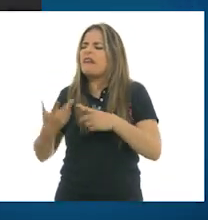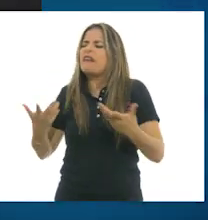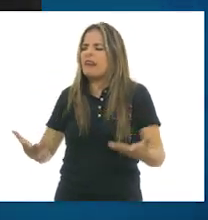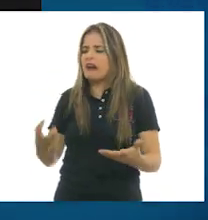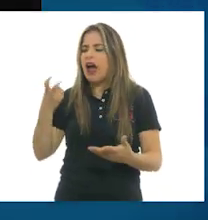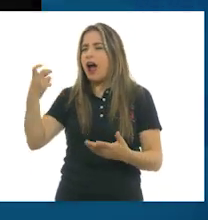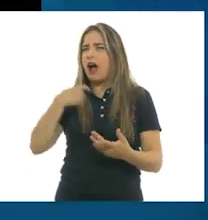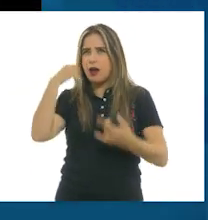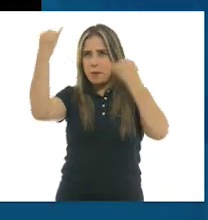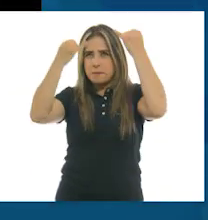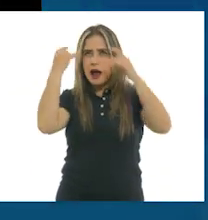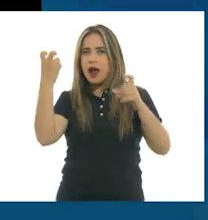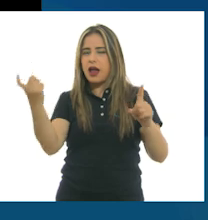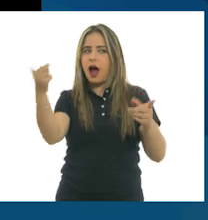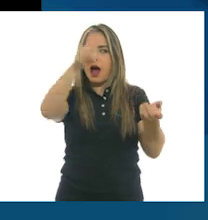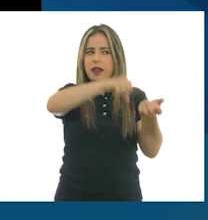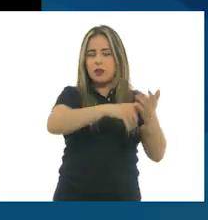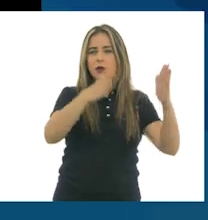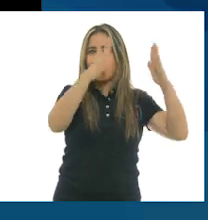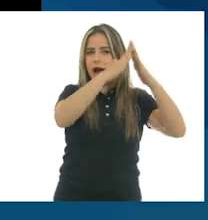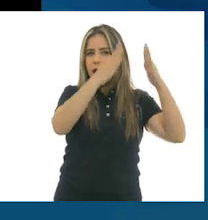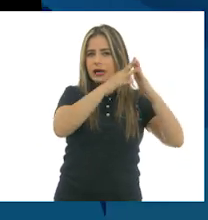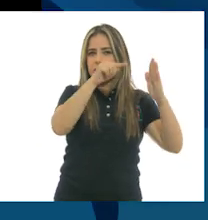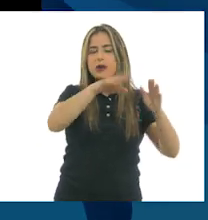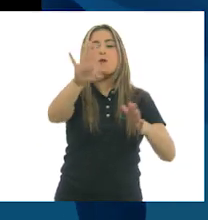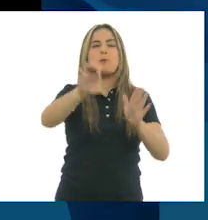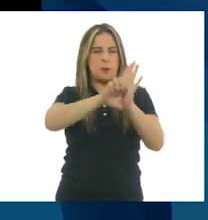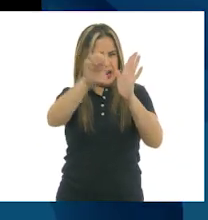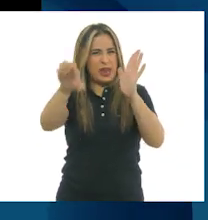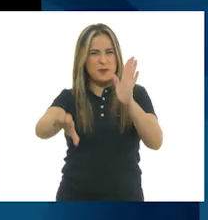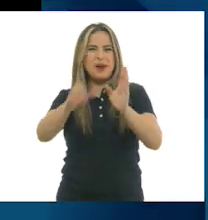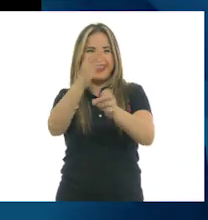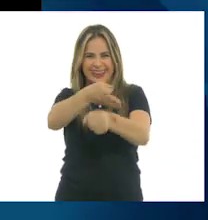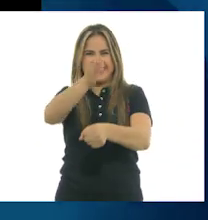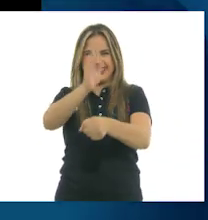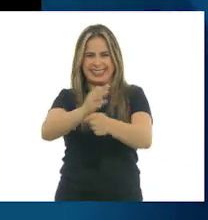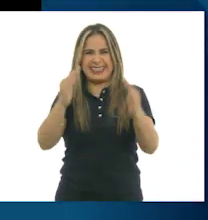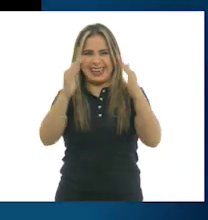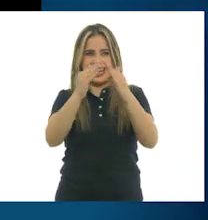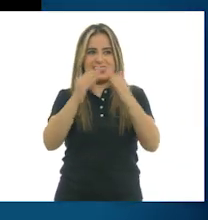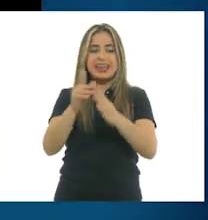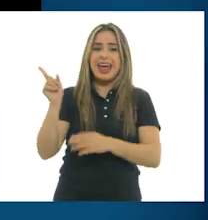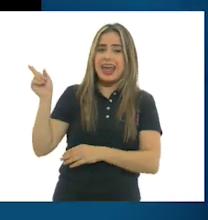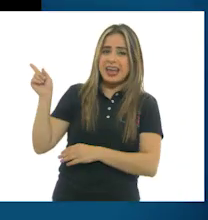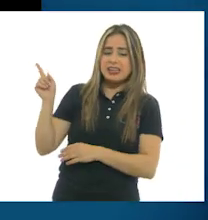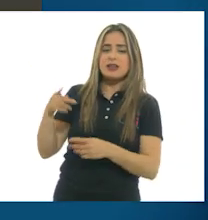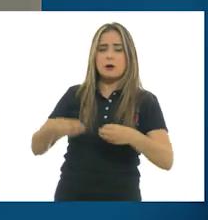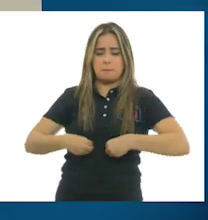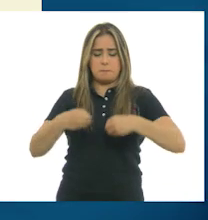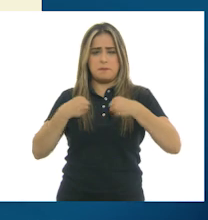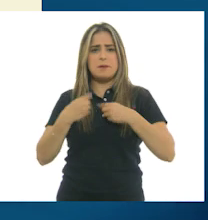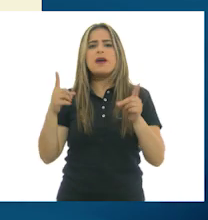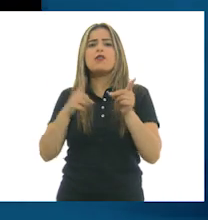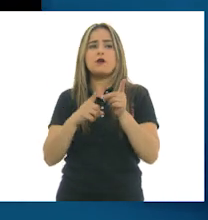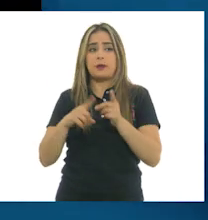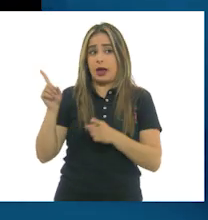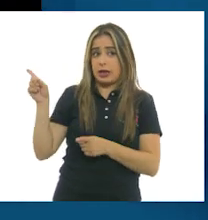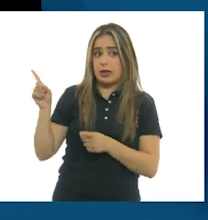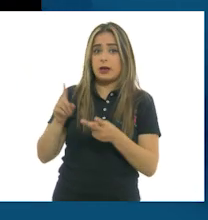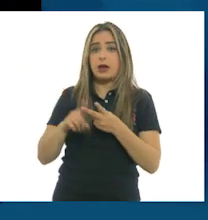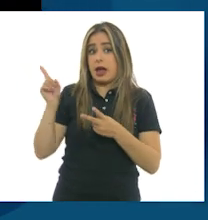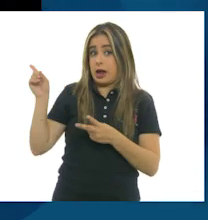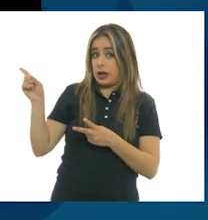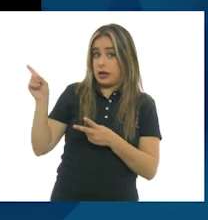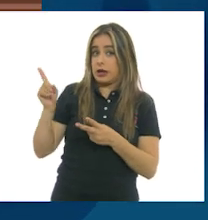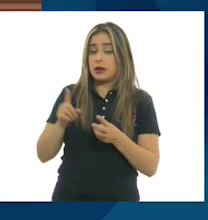ser este personaje, ya que estamos hablando de la comedia. ¿Dónde vive este personaje? Podría vivir aquí, podría vivir aquí,